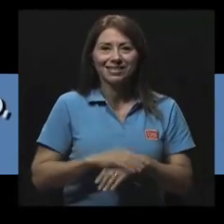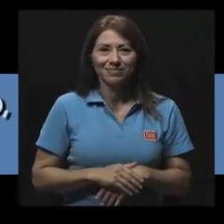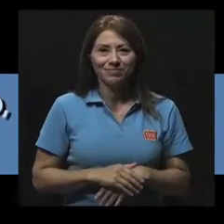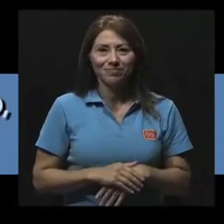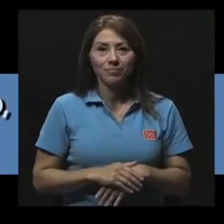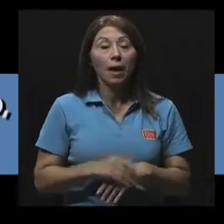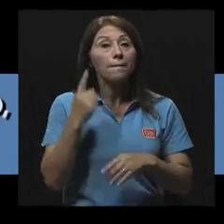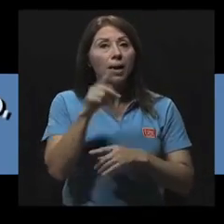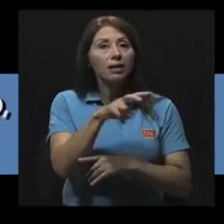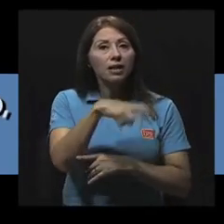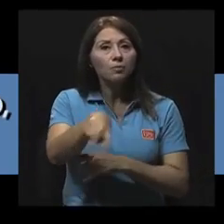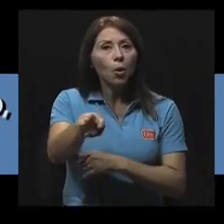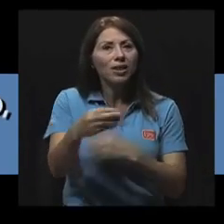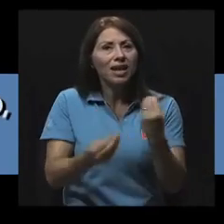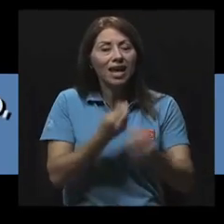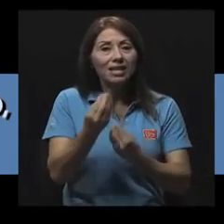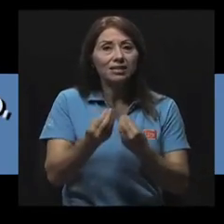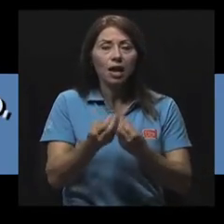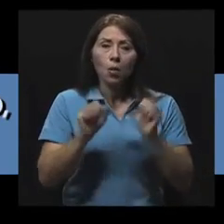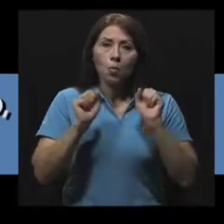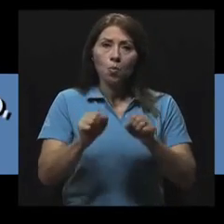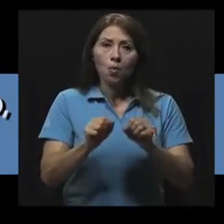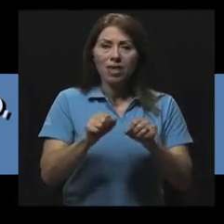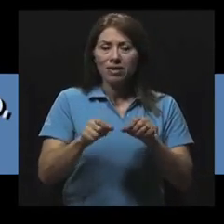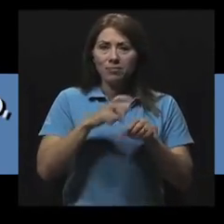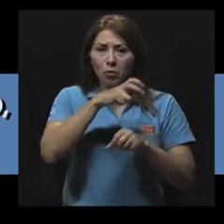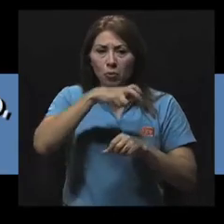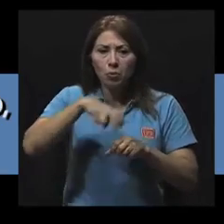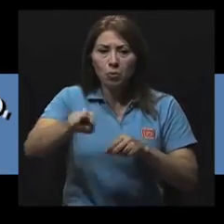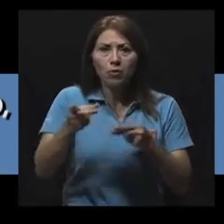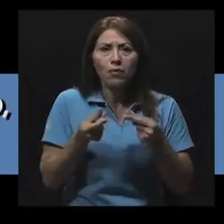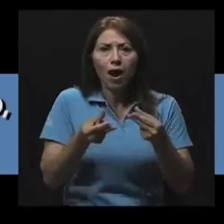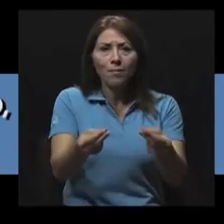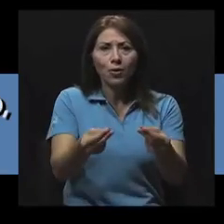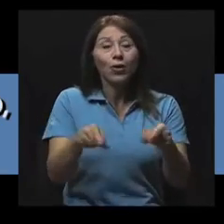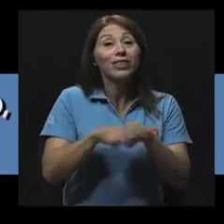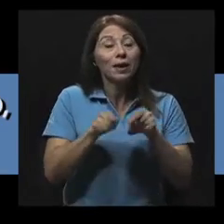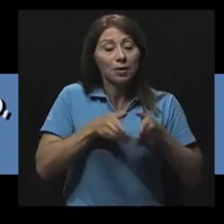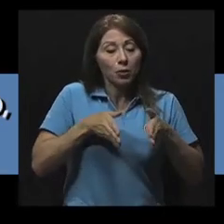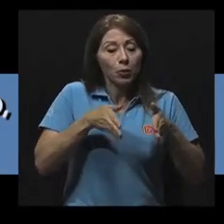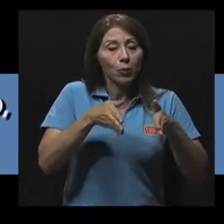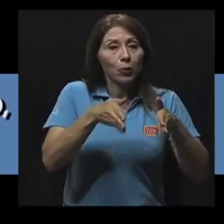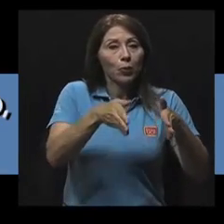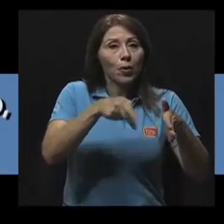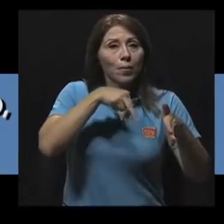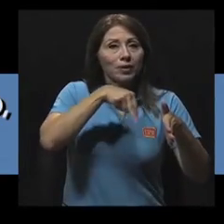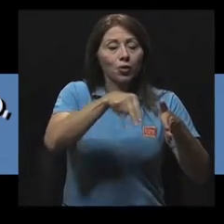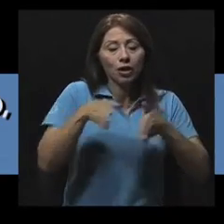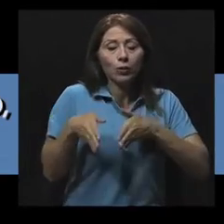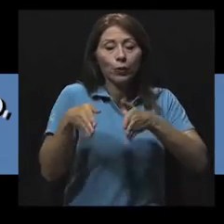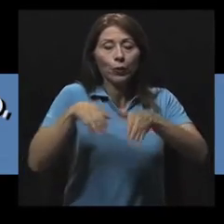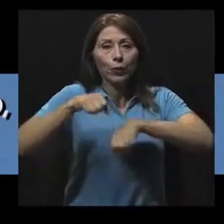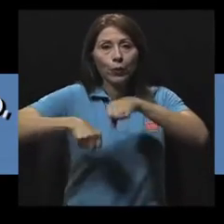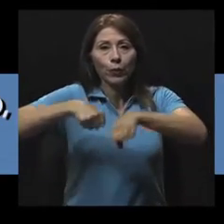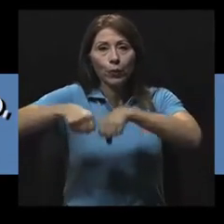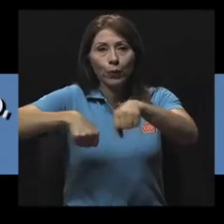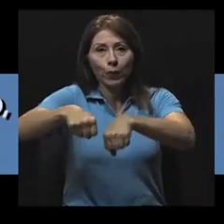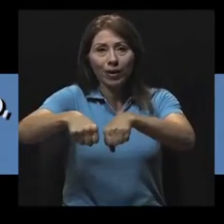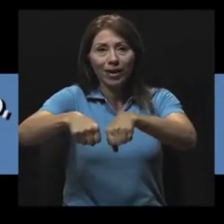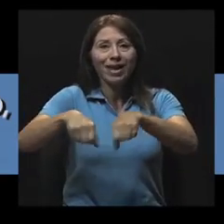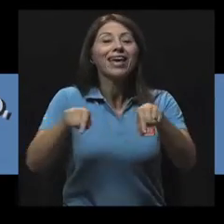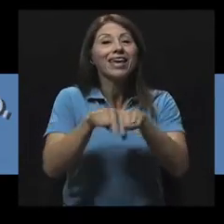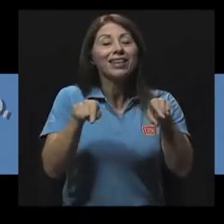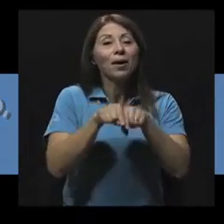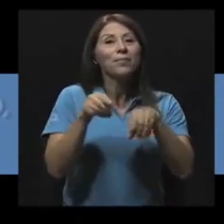priorizar el transporte urbano rápido, las sendas peatonales y de bicicletas en las ciudades y el transporte de cargas y pasajeros